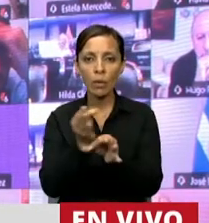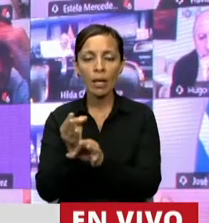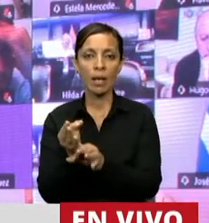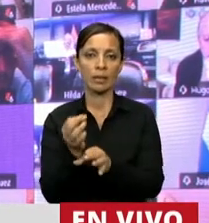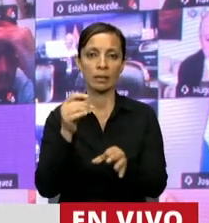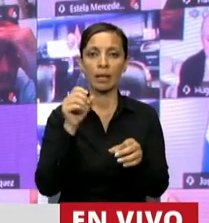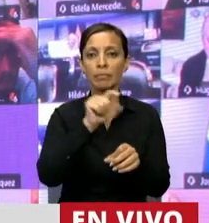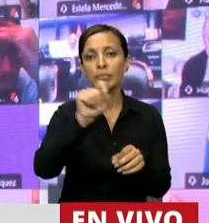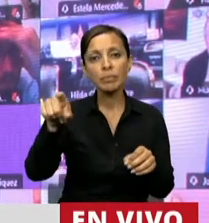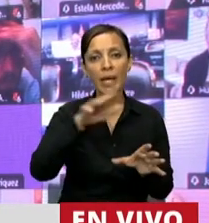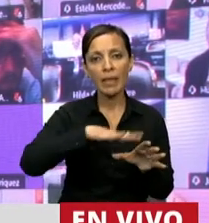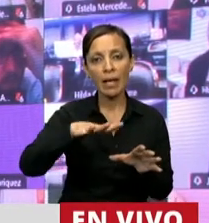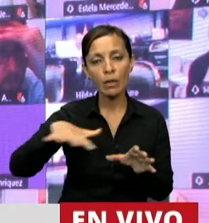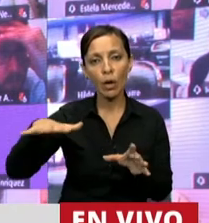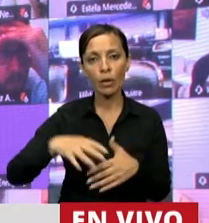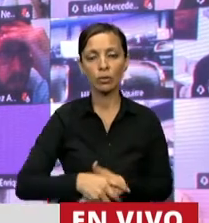nuestros territorios.